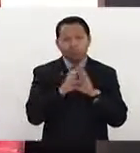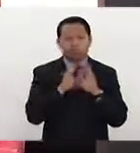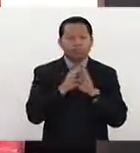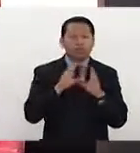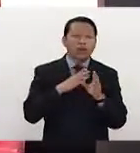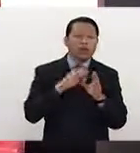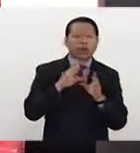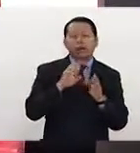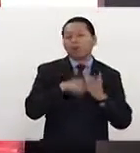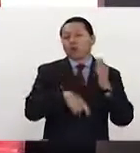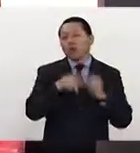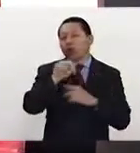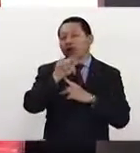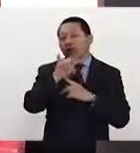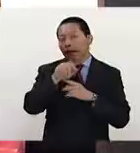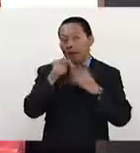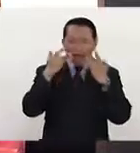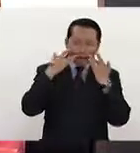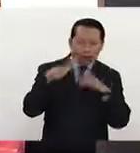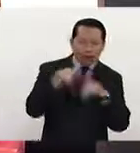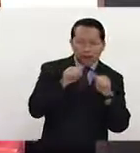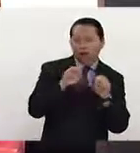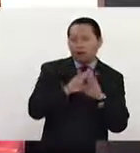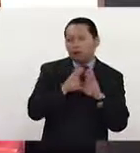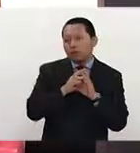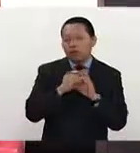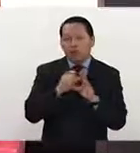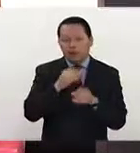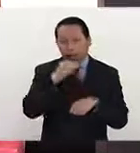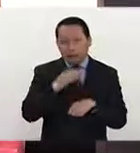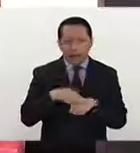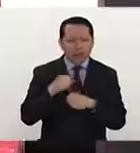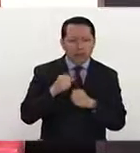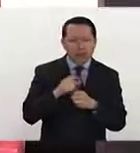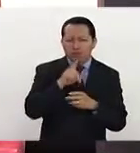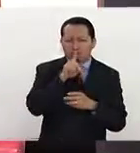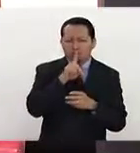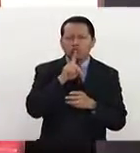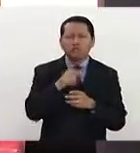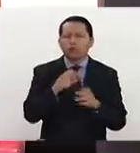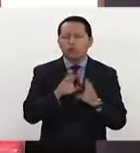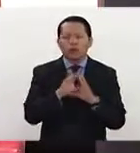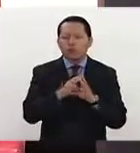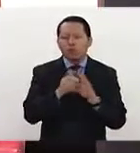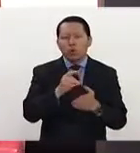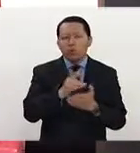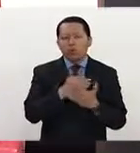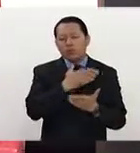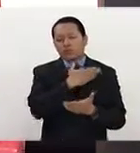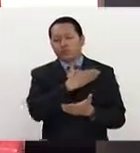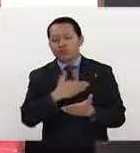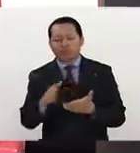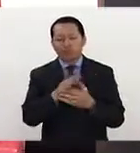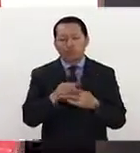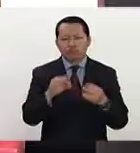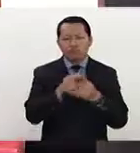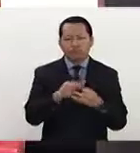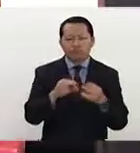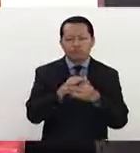la salida del telecán para dar un golpe mediático. Sin embargo, pues nada más hace un recuento de lo que ha sucedido.